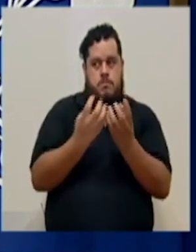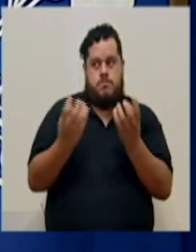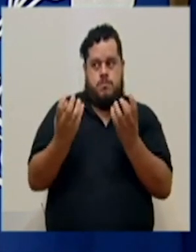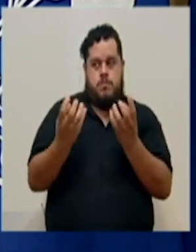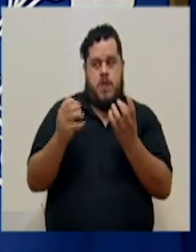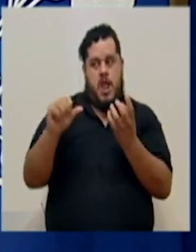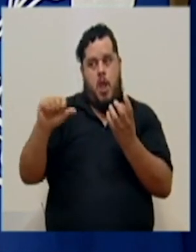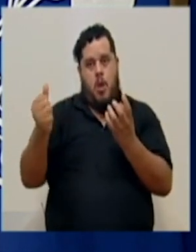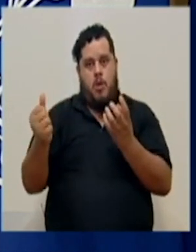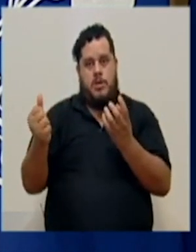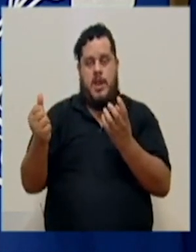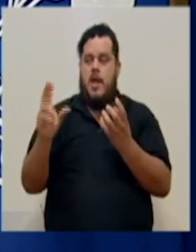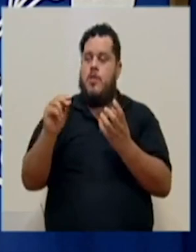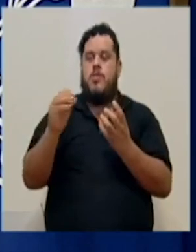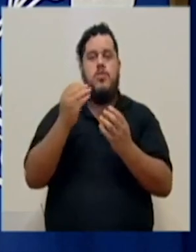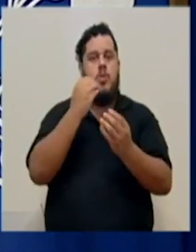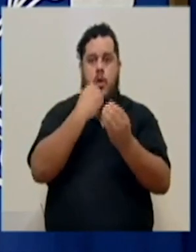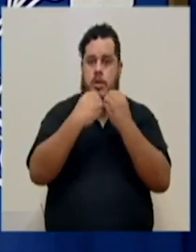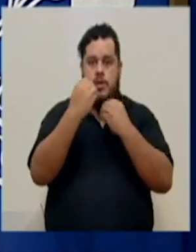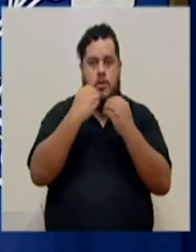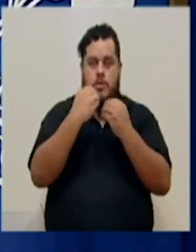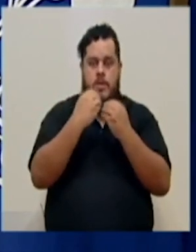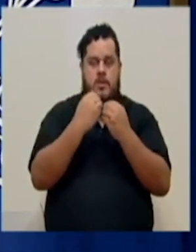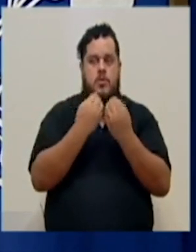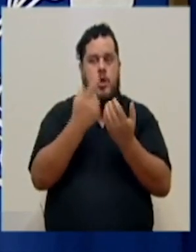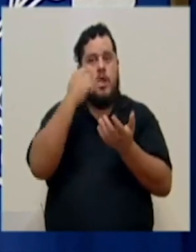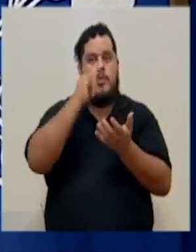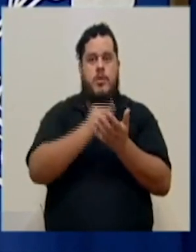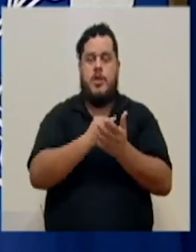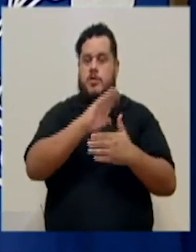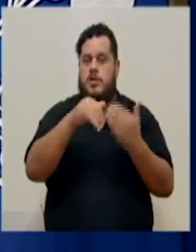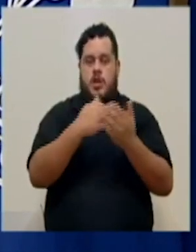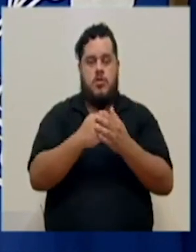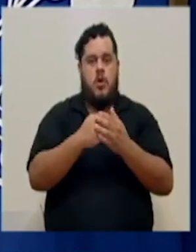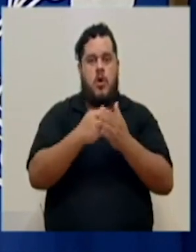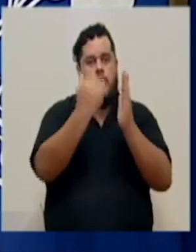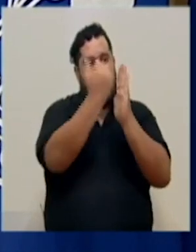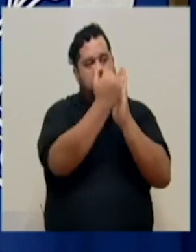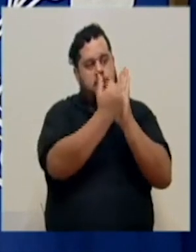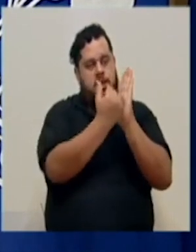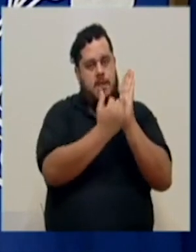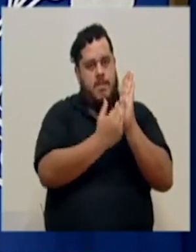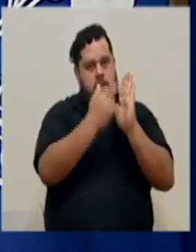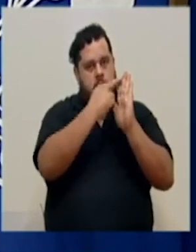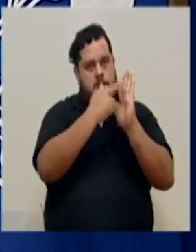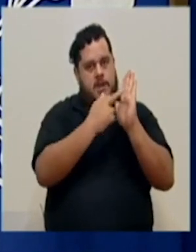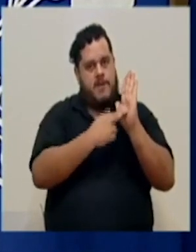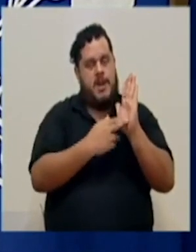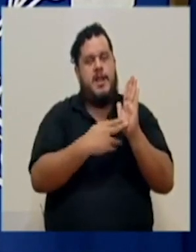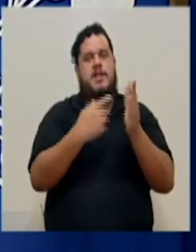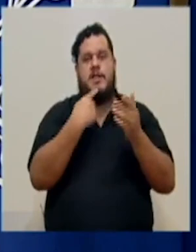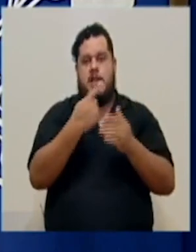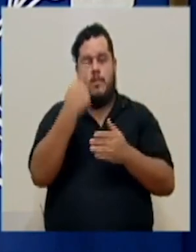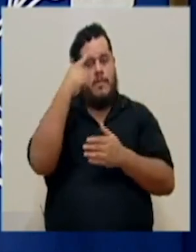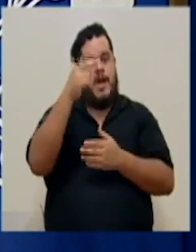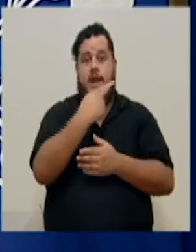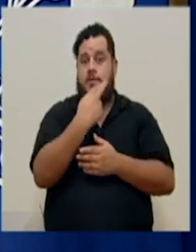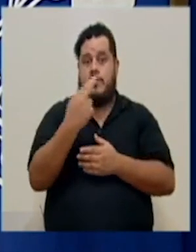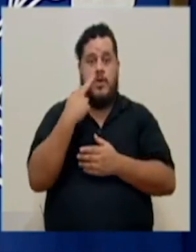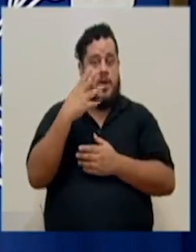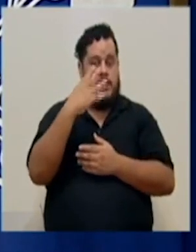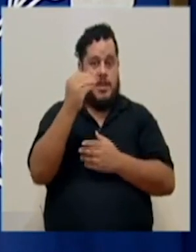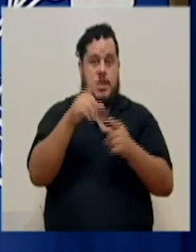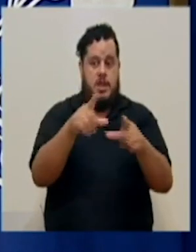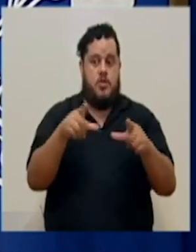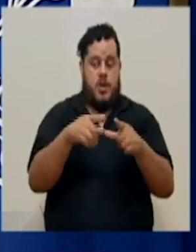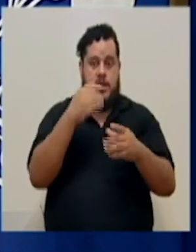estar comiendo justamente por eso es que todos los lineamientos que se han indicado para restaurantes y afines y lugares